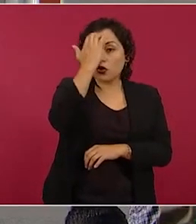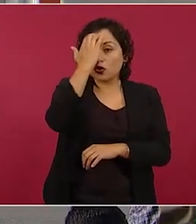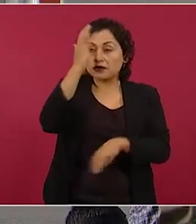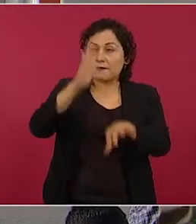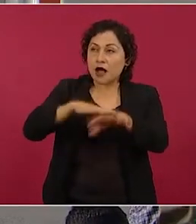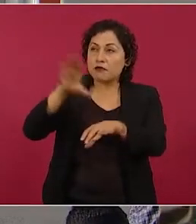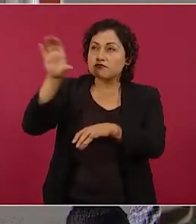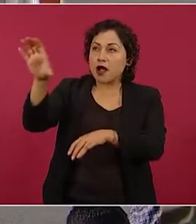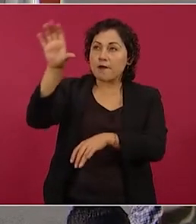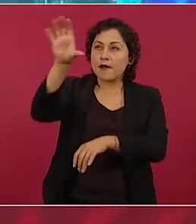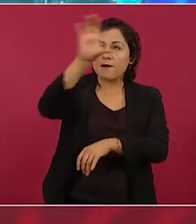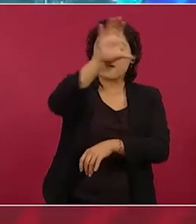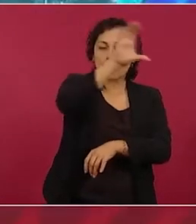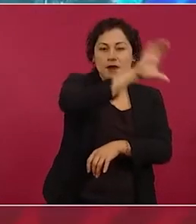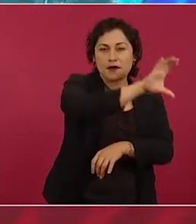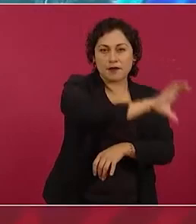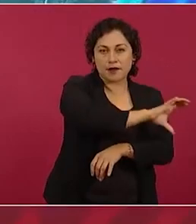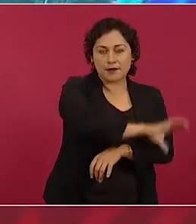y conocer